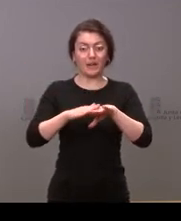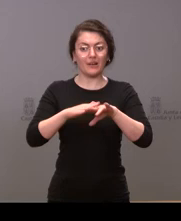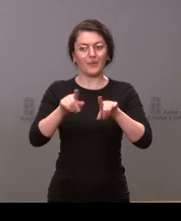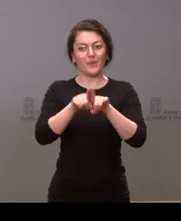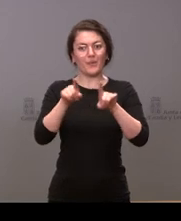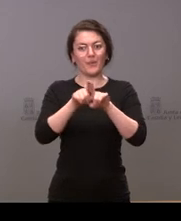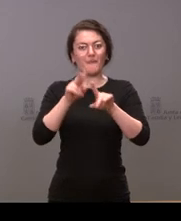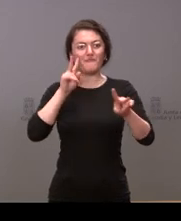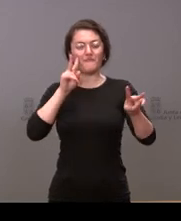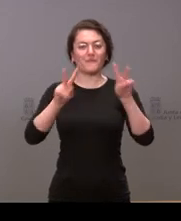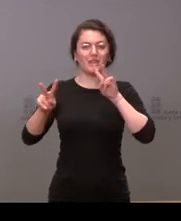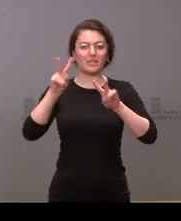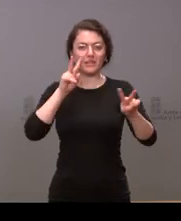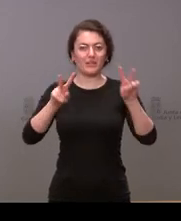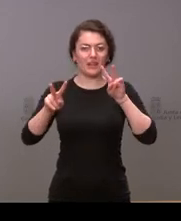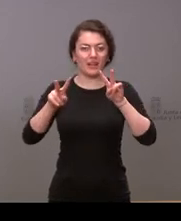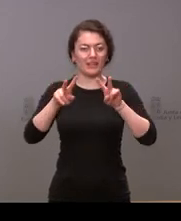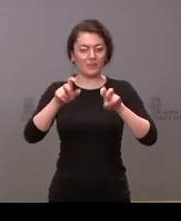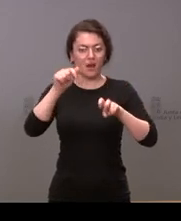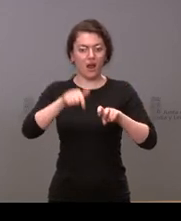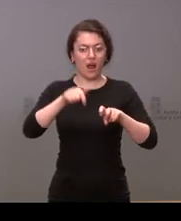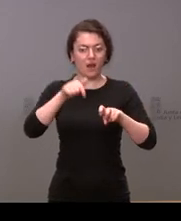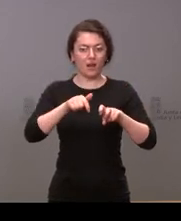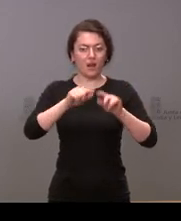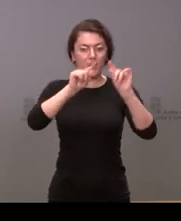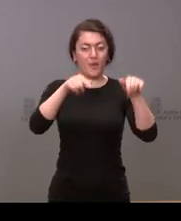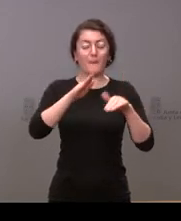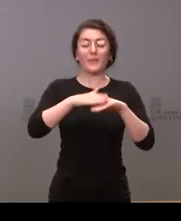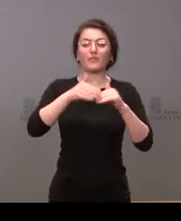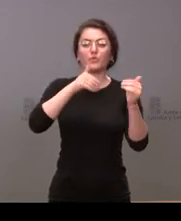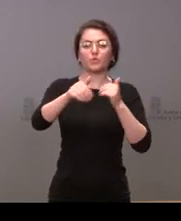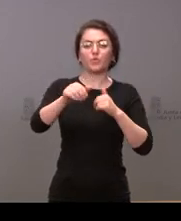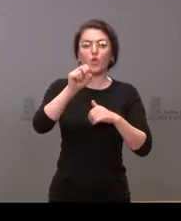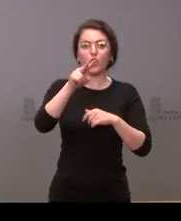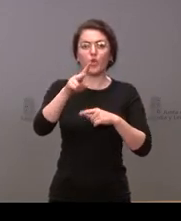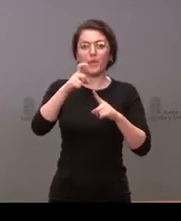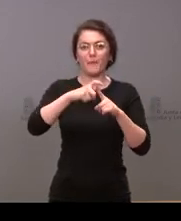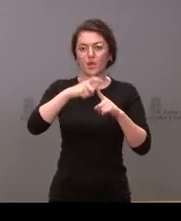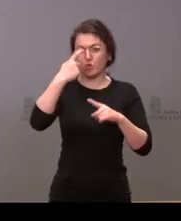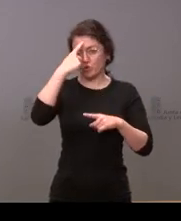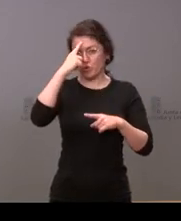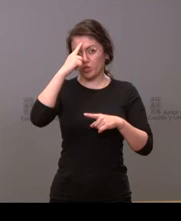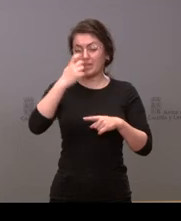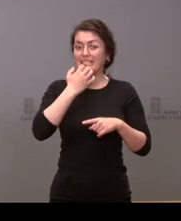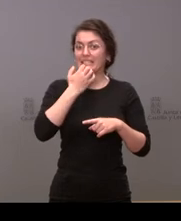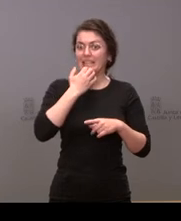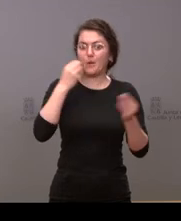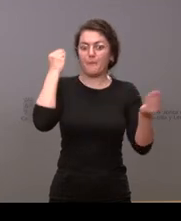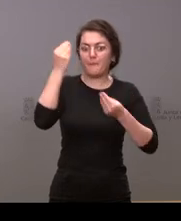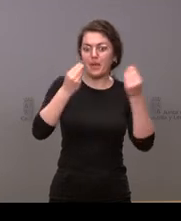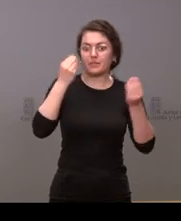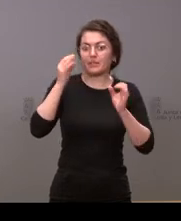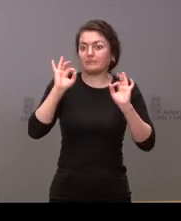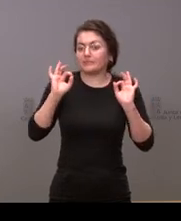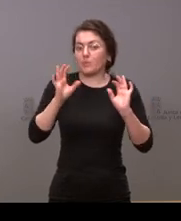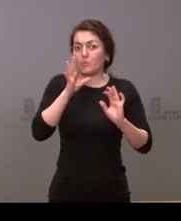por así decirlo el hartazo de la provincia para el día 12 de mayo no sé qué le parece como ex miembro o miembro todavía de la